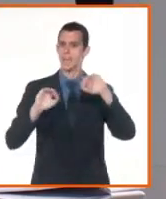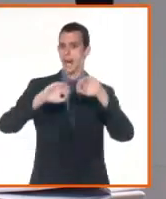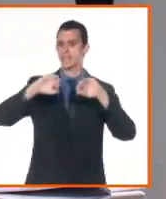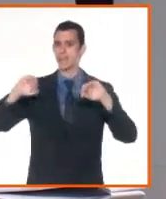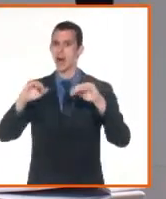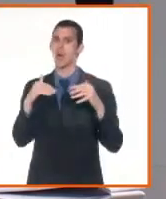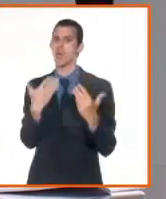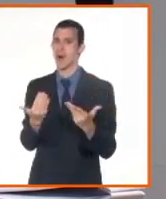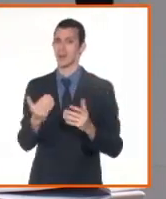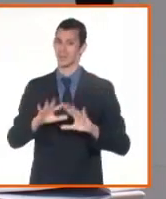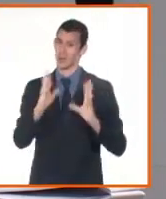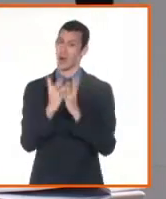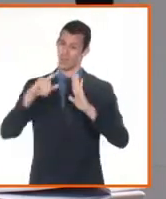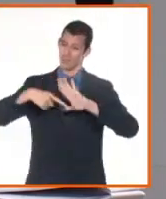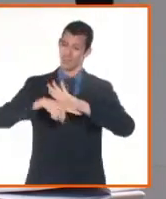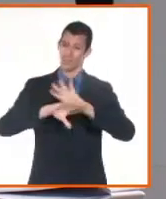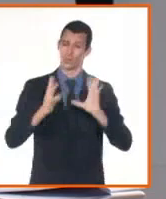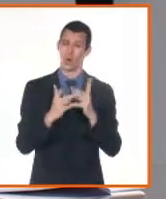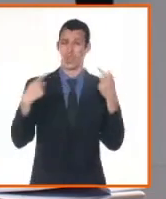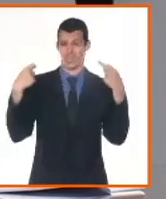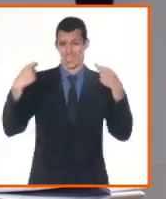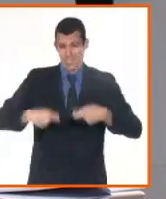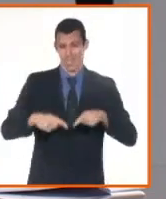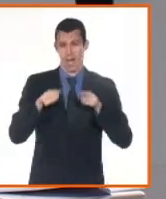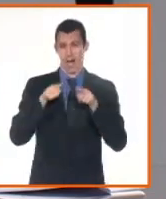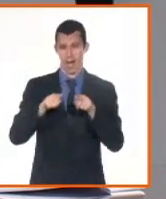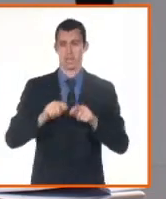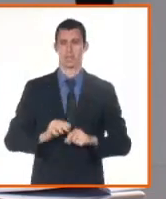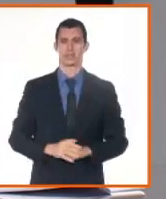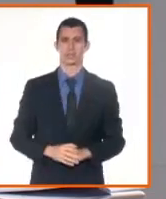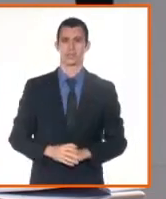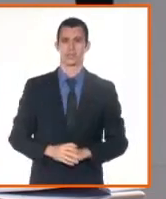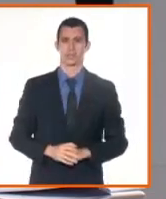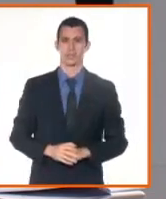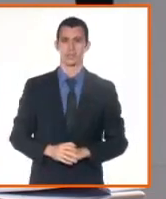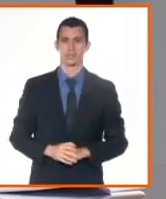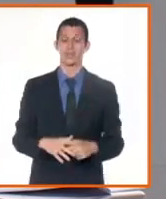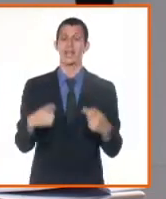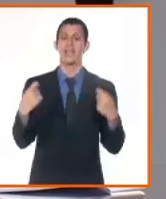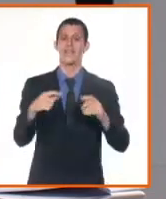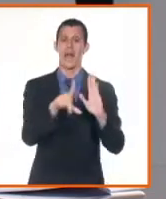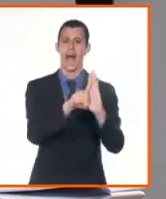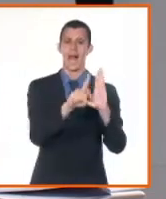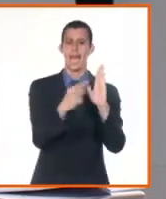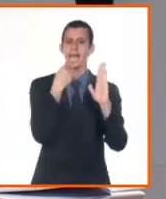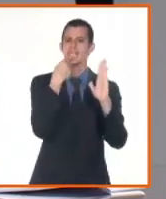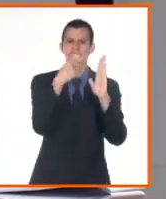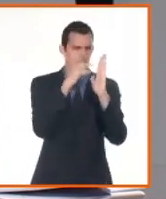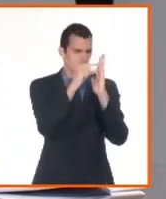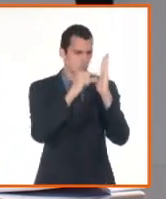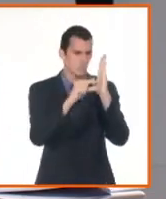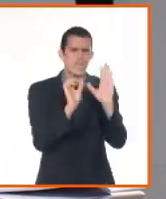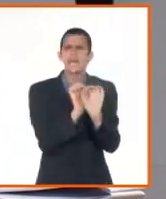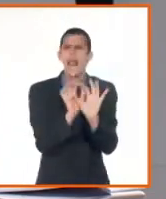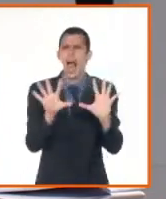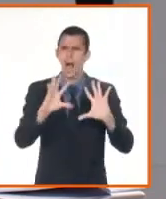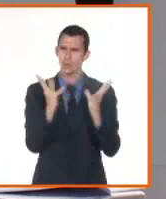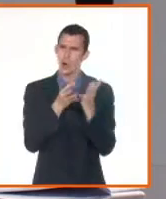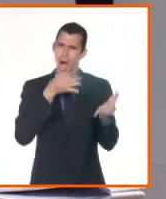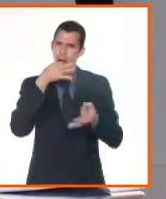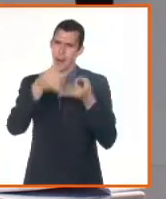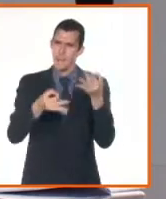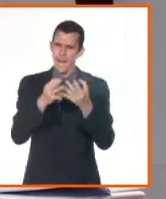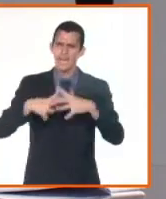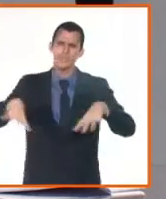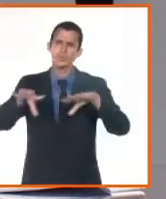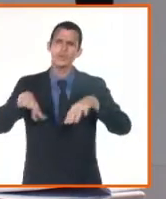que se declare ineficaz, inexacto o incorrecto debe venir por una sentencia